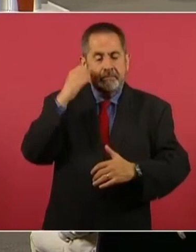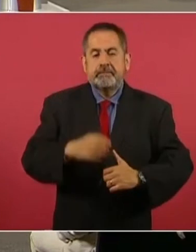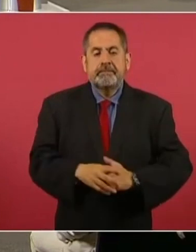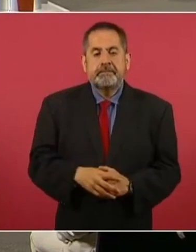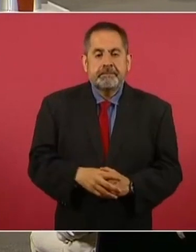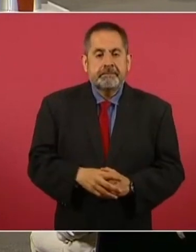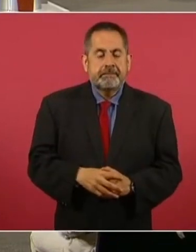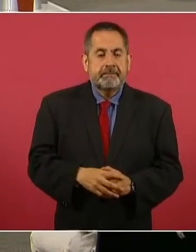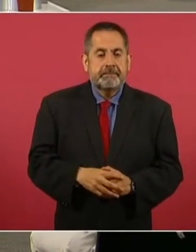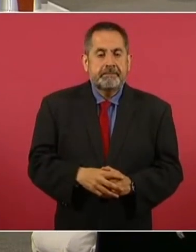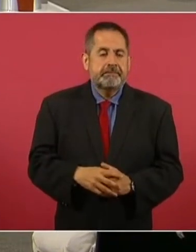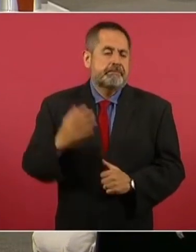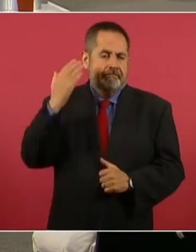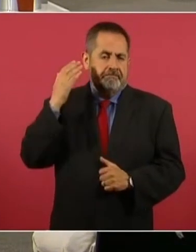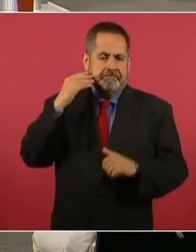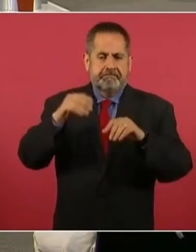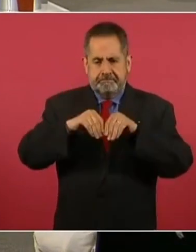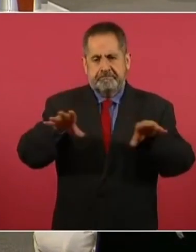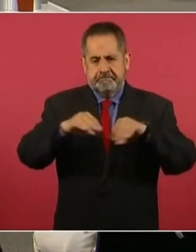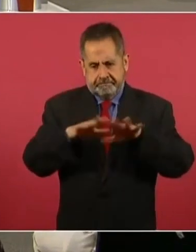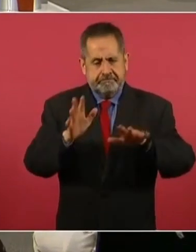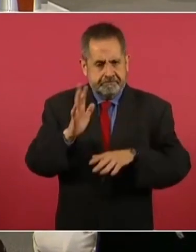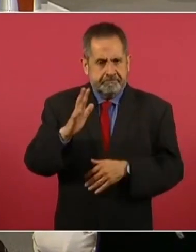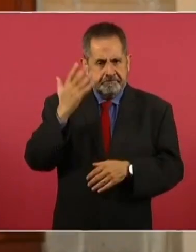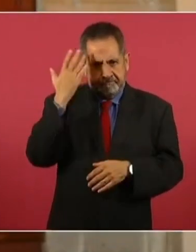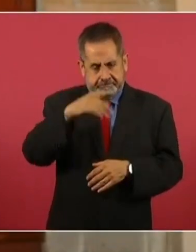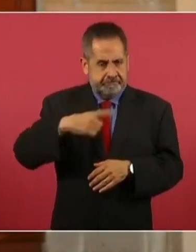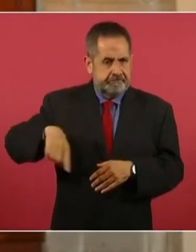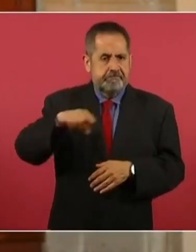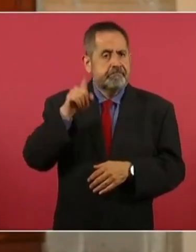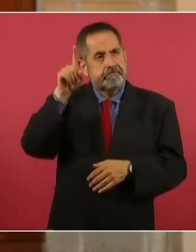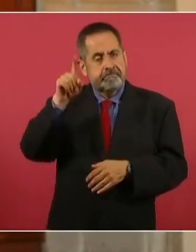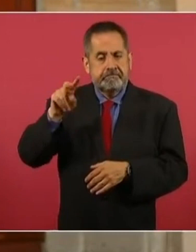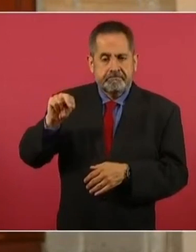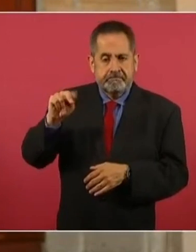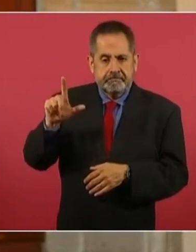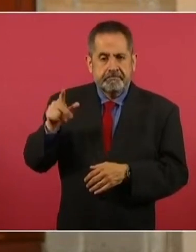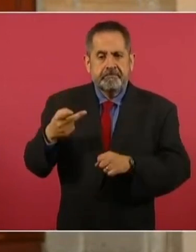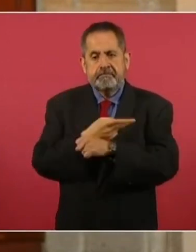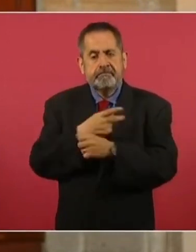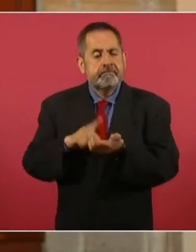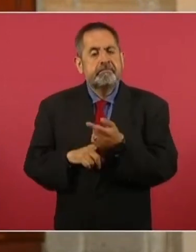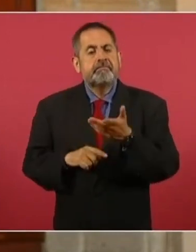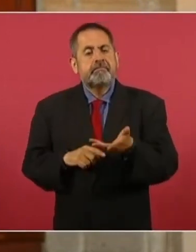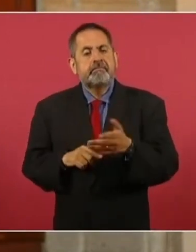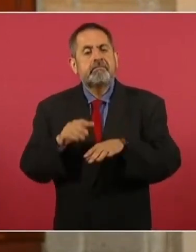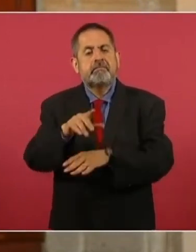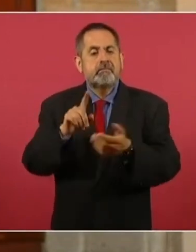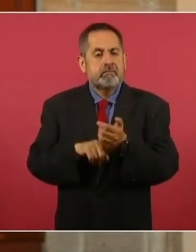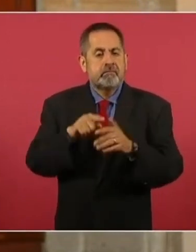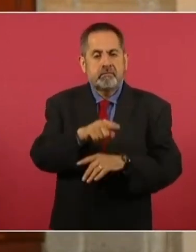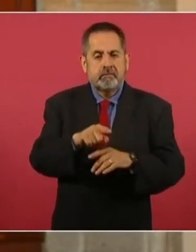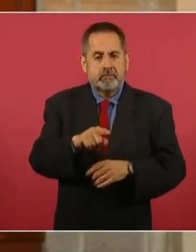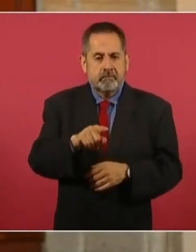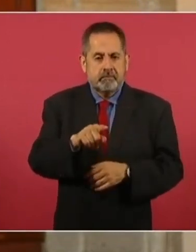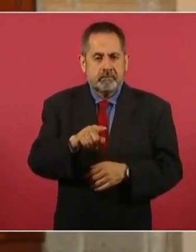aunque ya se dio a conocer en días pasados en Nuevo León los resultados que hay en el caso de